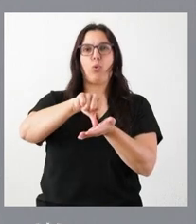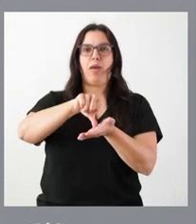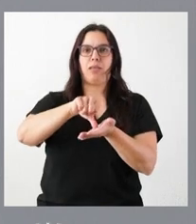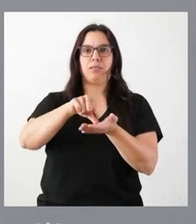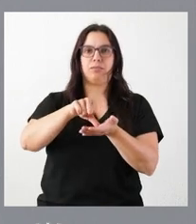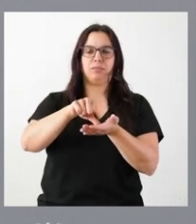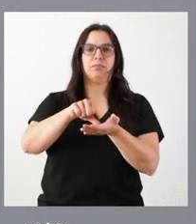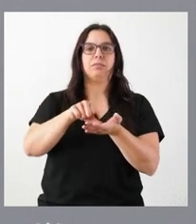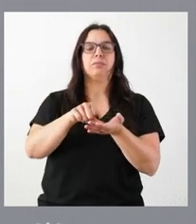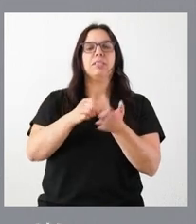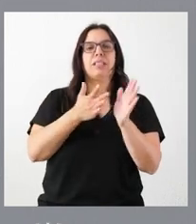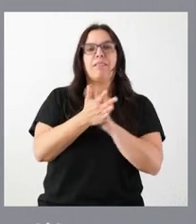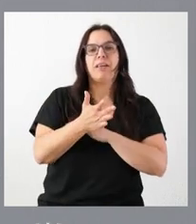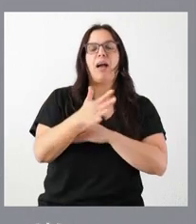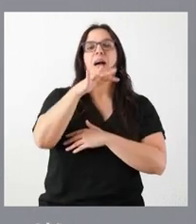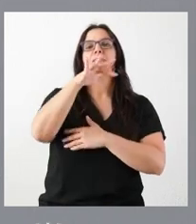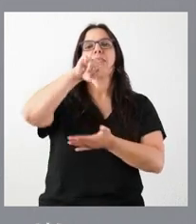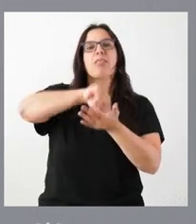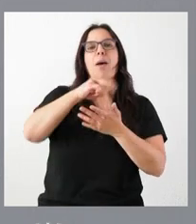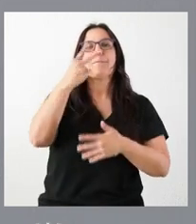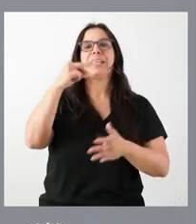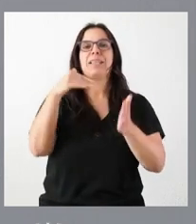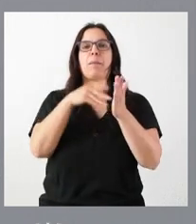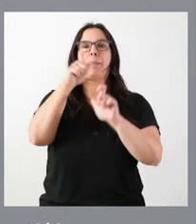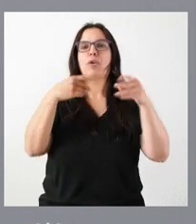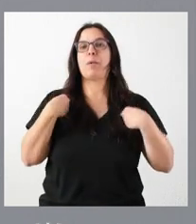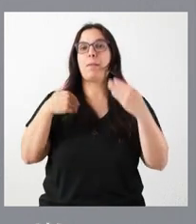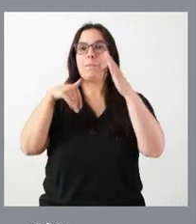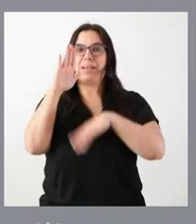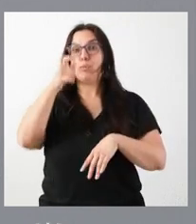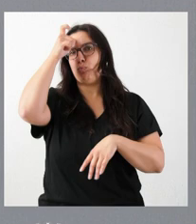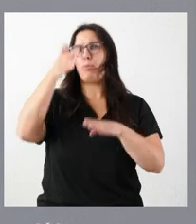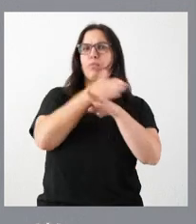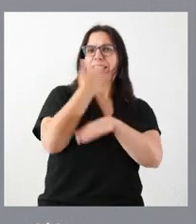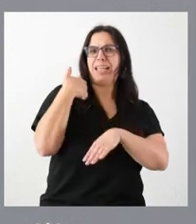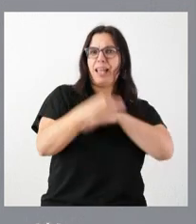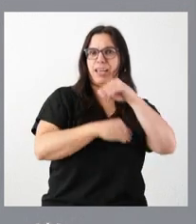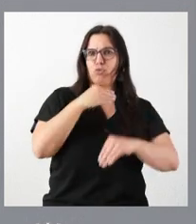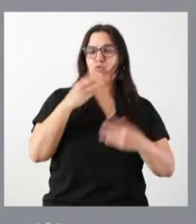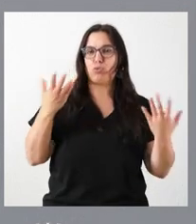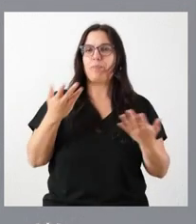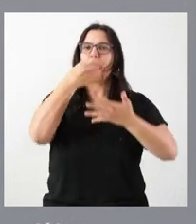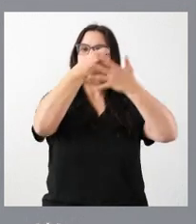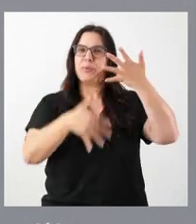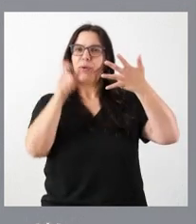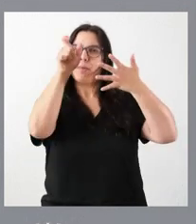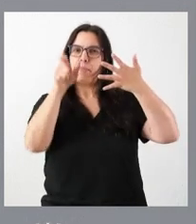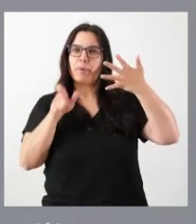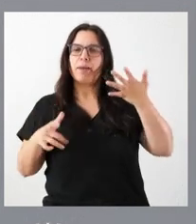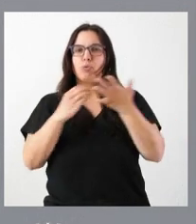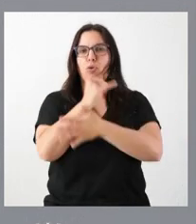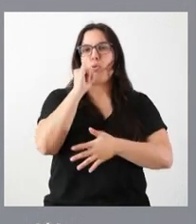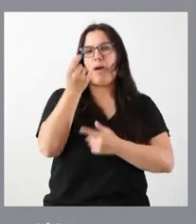municipios de más de 20.000 habitantes, los de ámbito rural ya se hicieron. Tienen ustedes, como les digo, la relación, no se lo